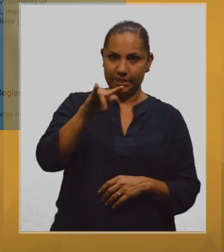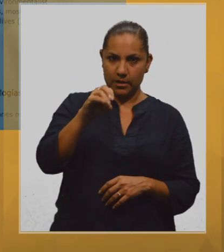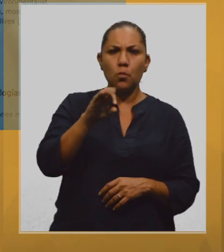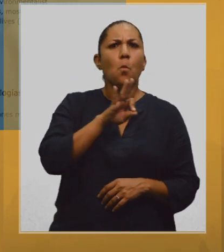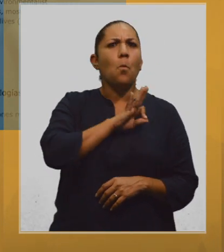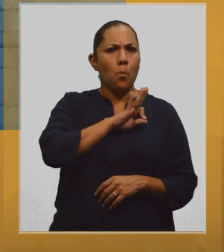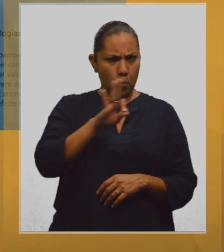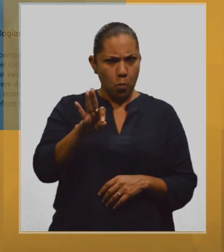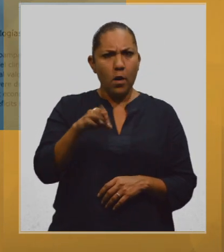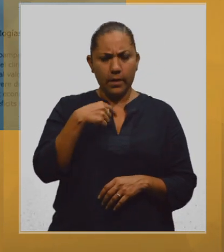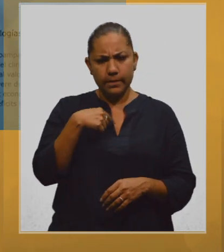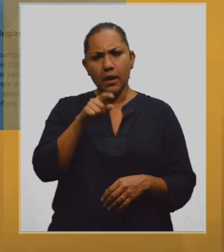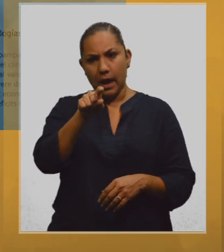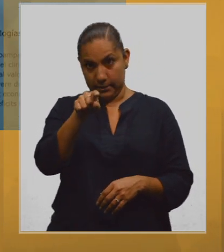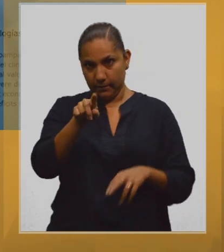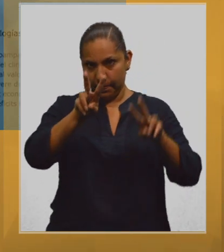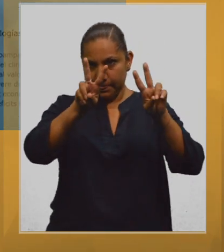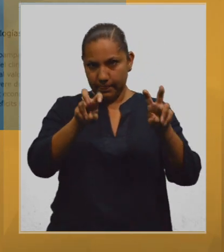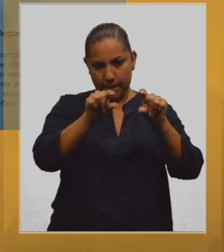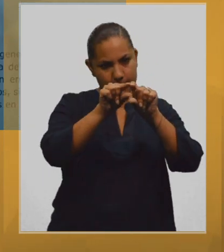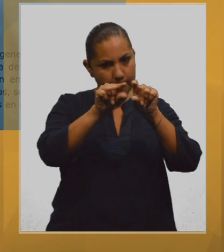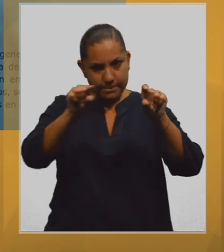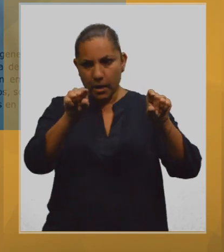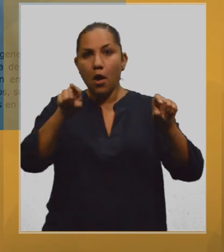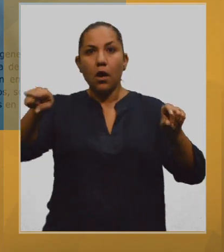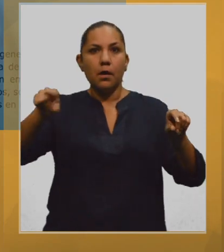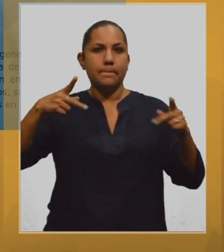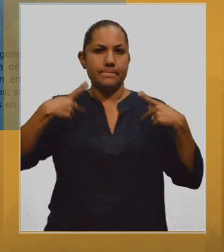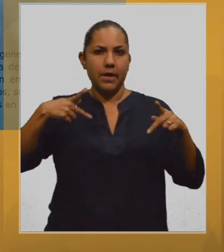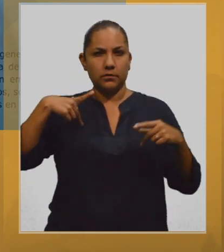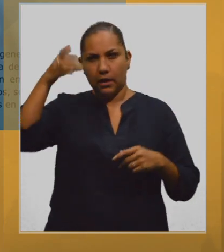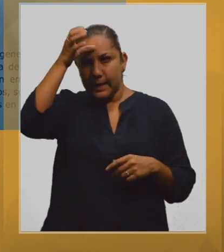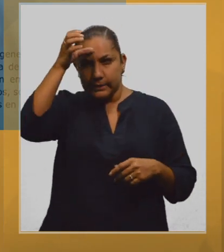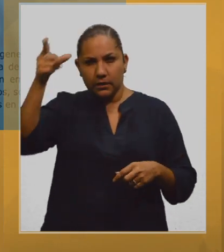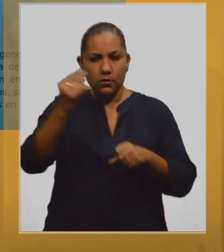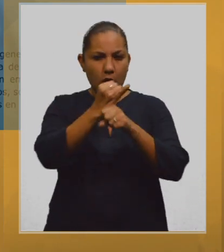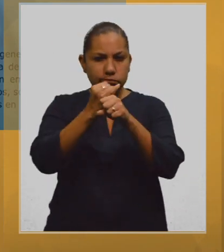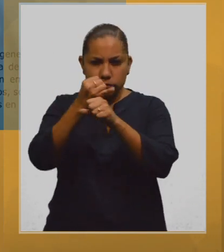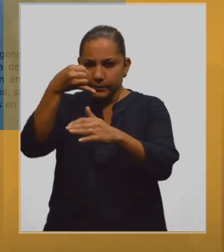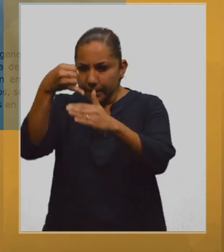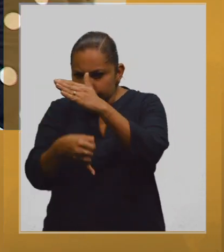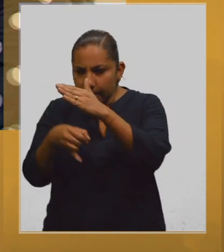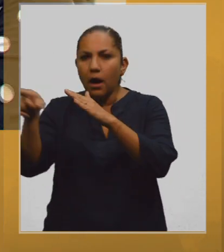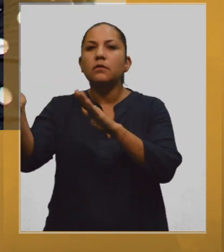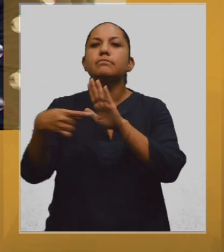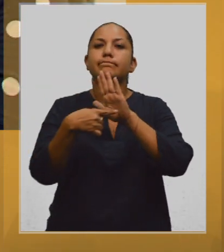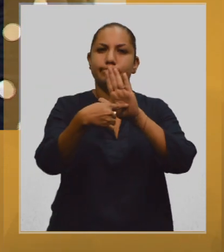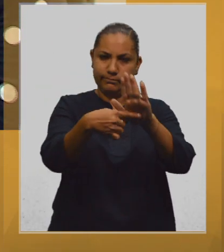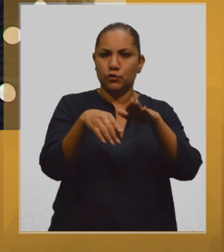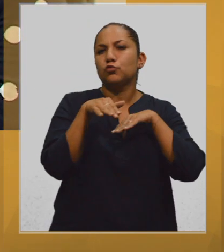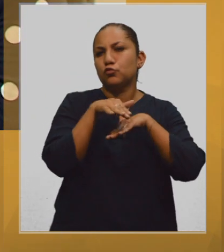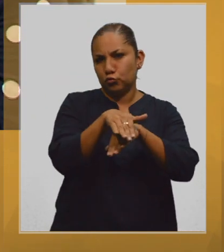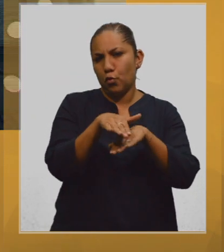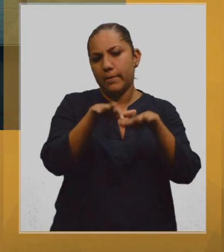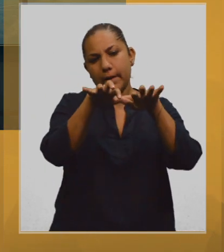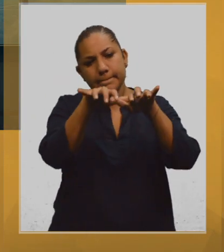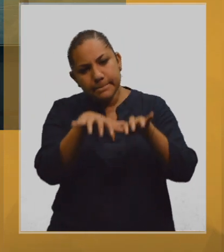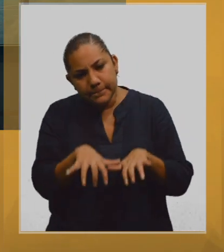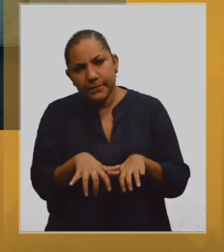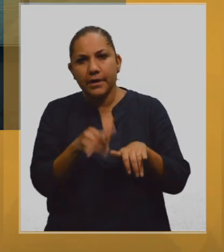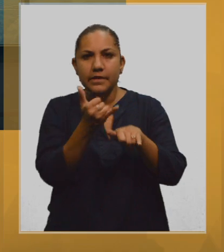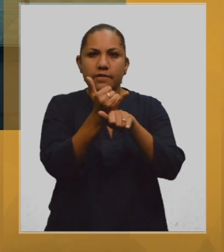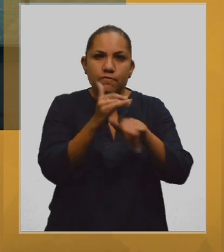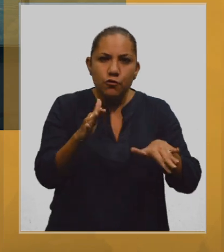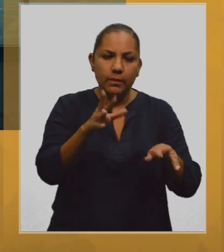la tierra de la UNAM, que además hablarán del calentamiento global y el efecto invernadero. Todo lo que hace su